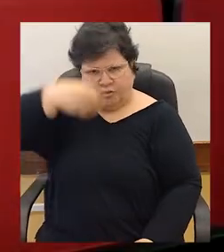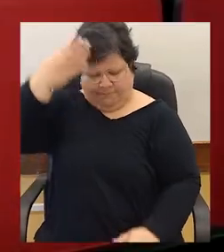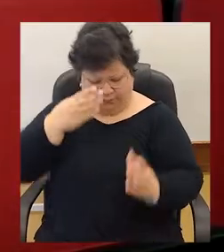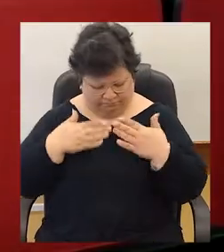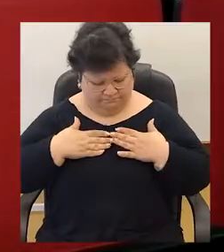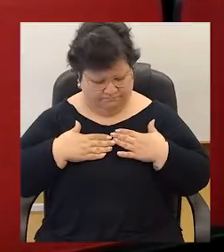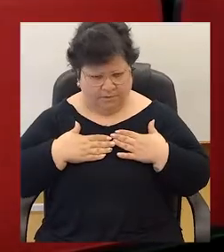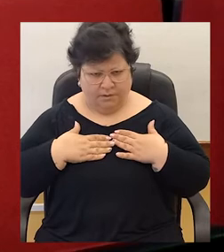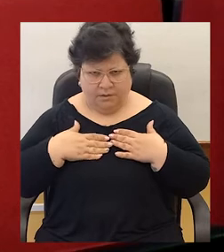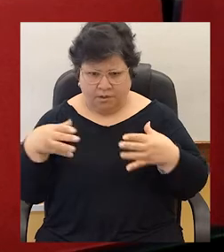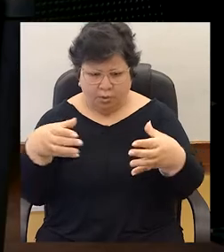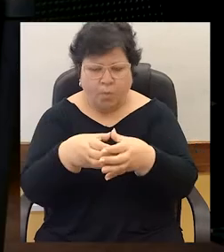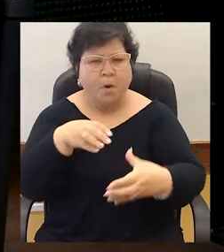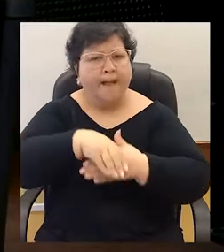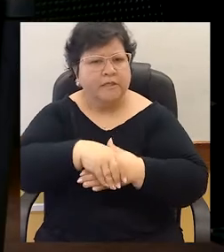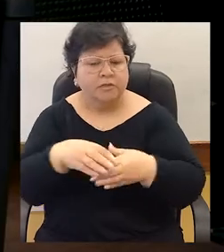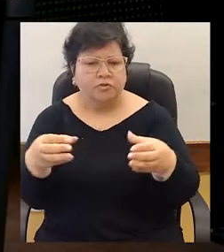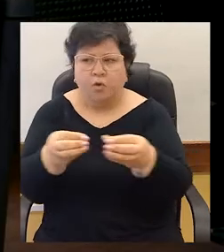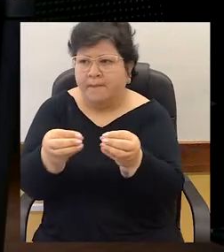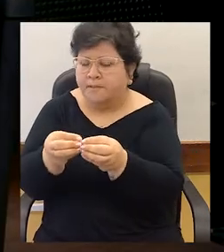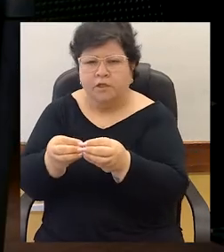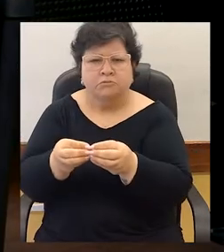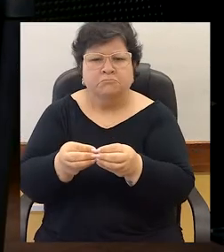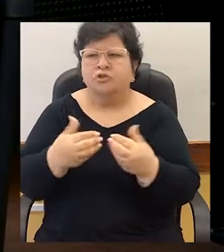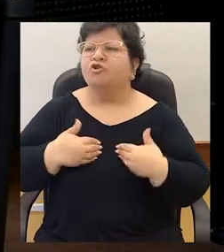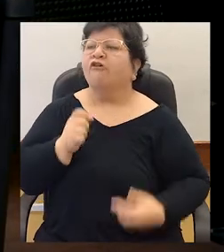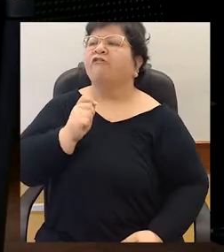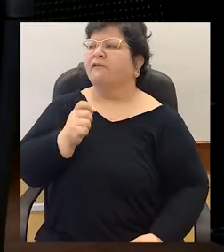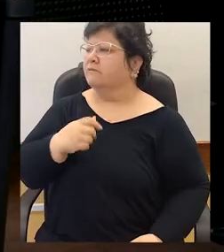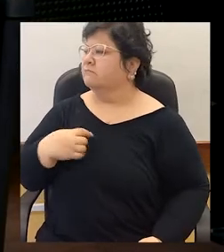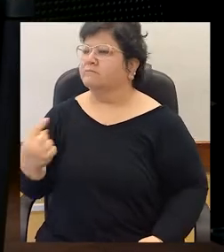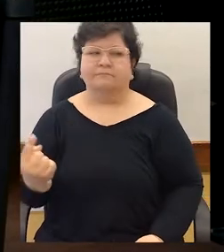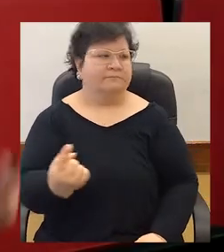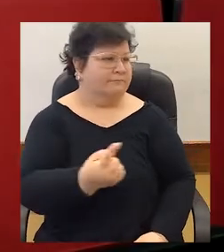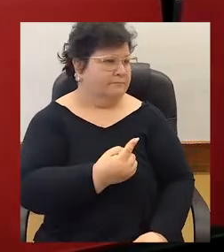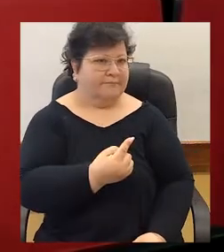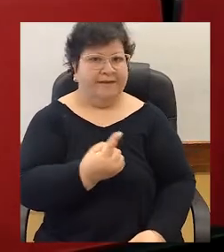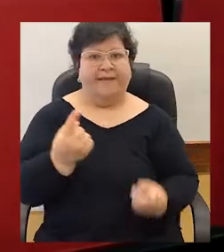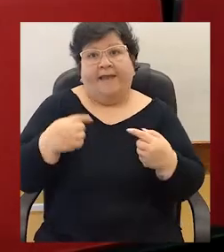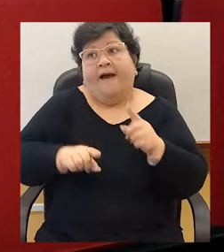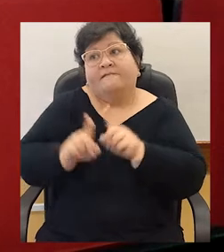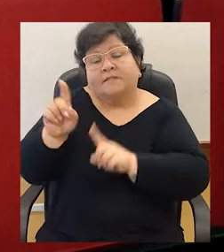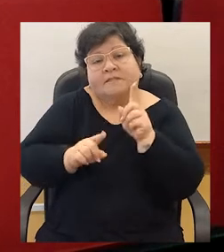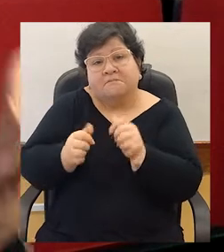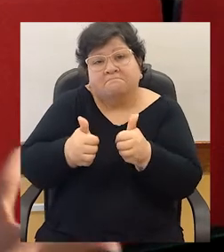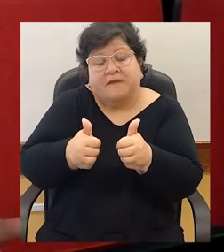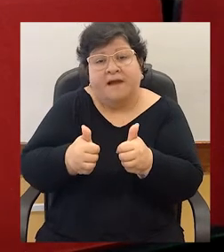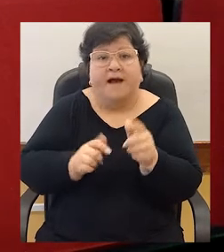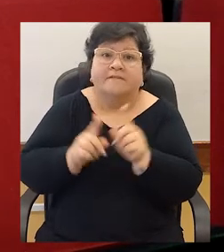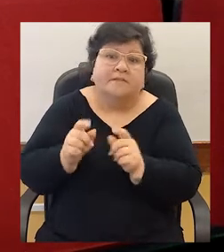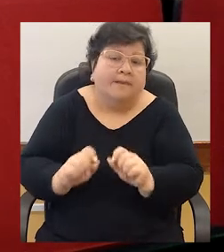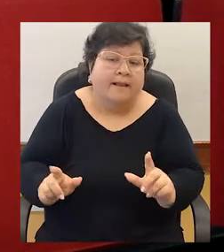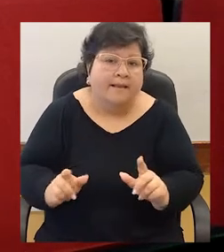lugar van a ocupar en su grupo social. Tal vez eso, en algunas circunstancias, puede salir muy bien y en otras puede salir mal. Y es parte del